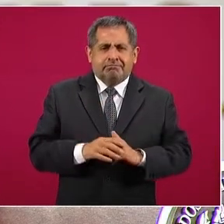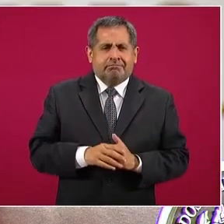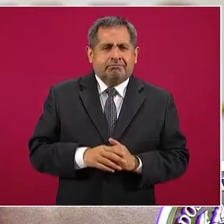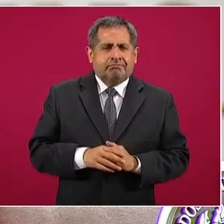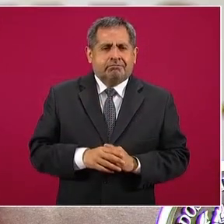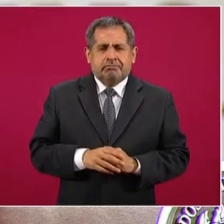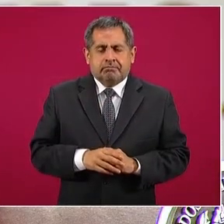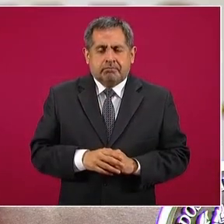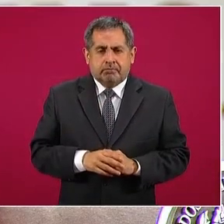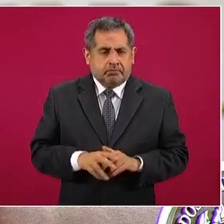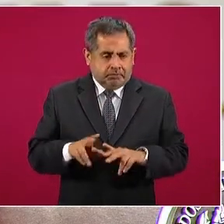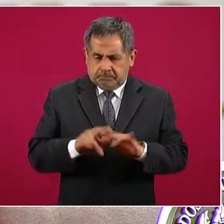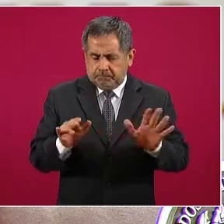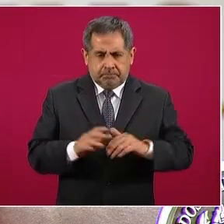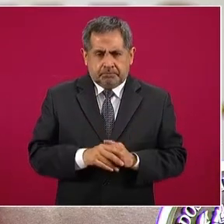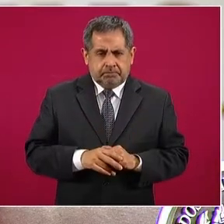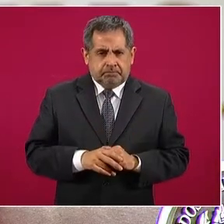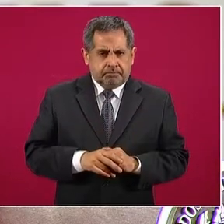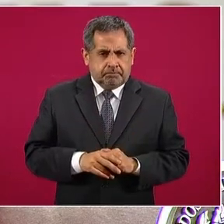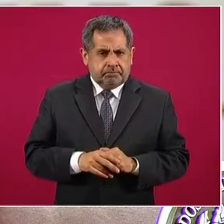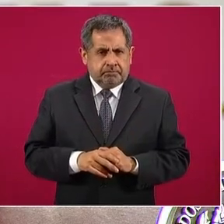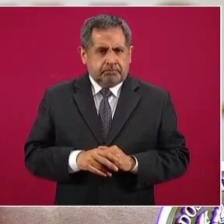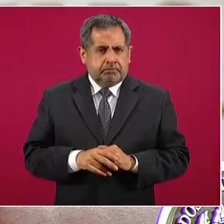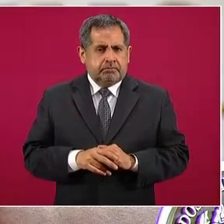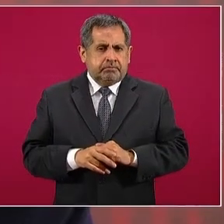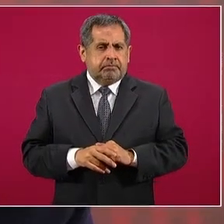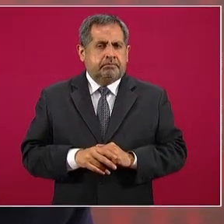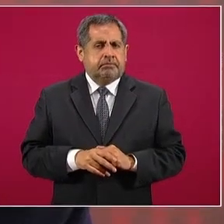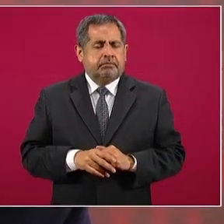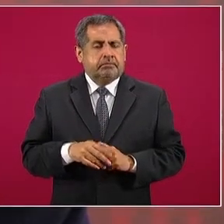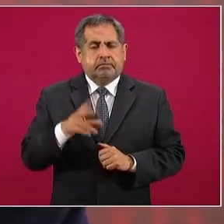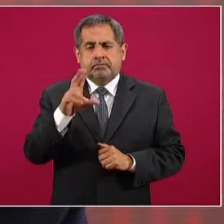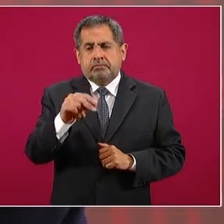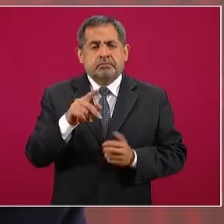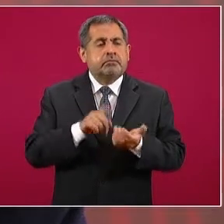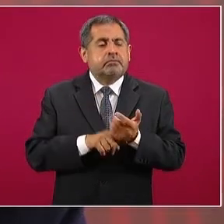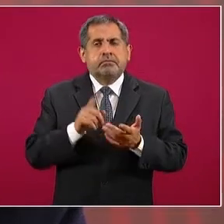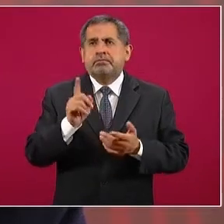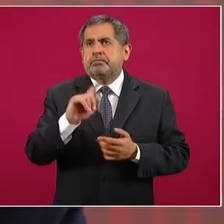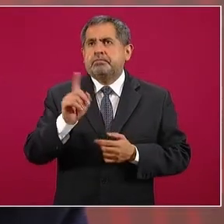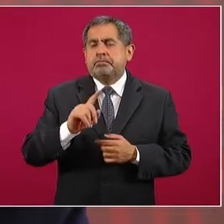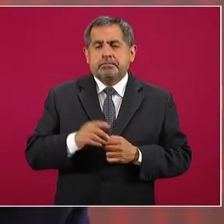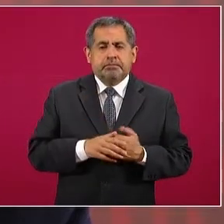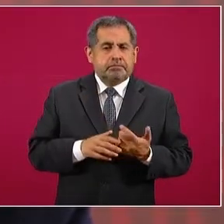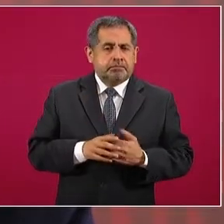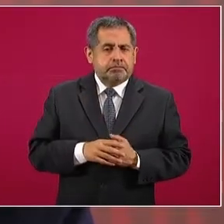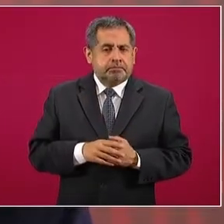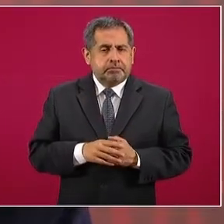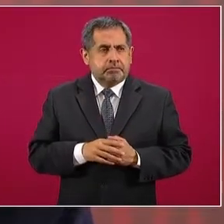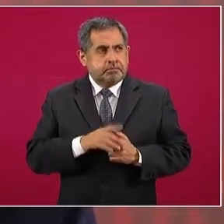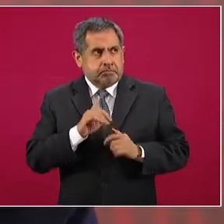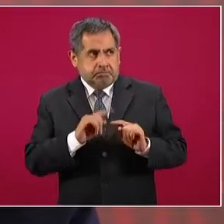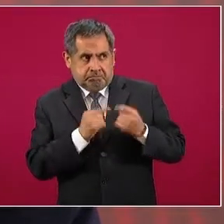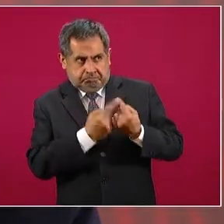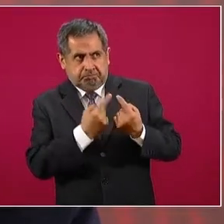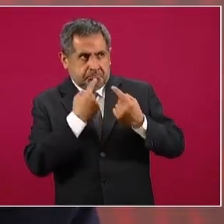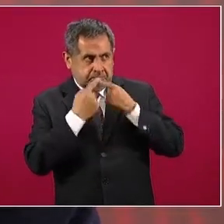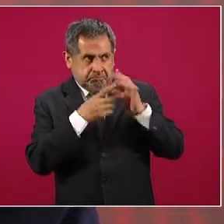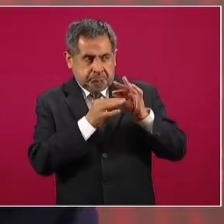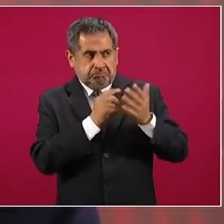es que se haya amenazado,